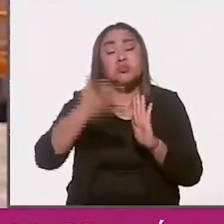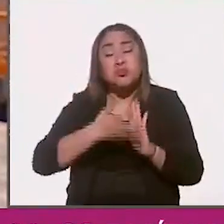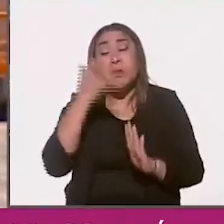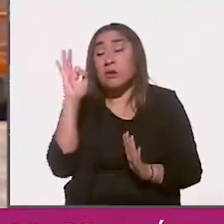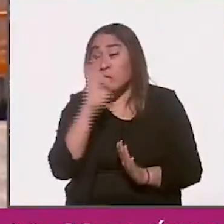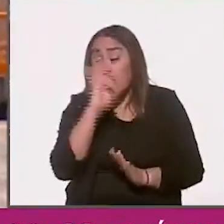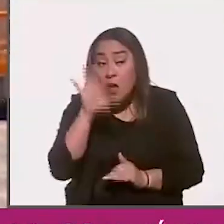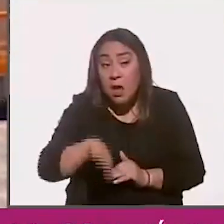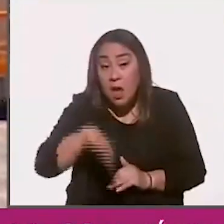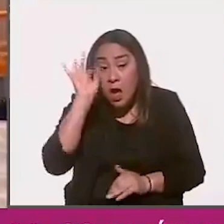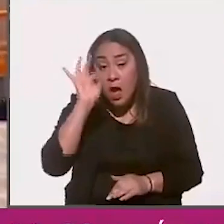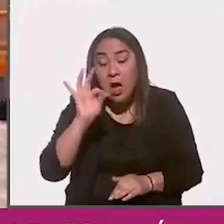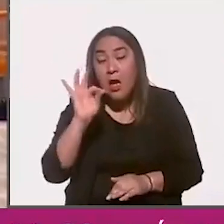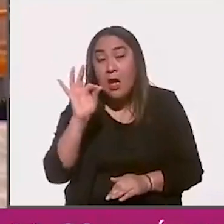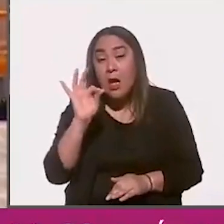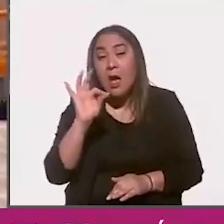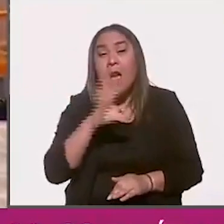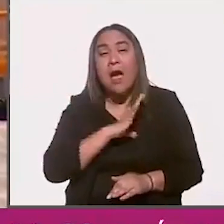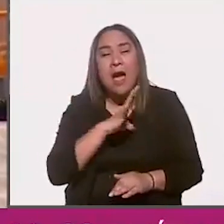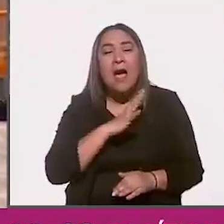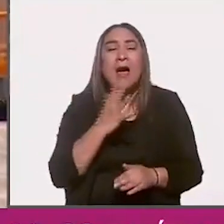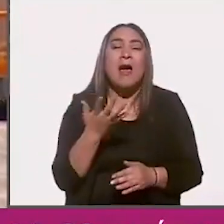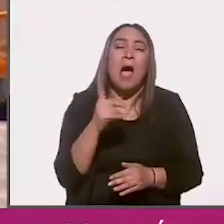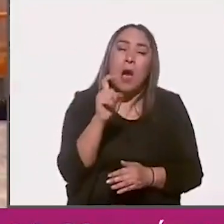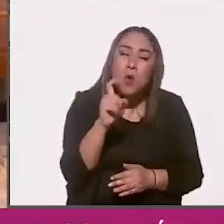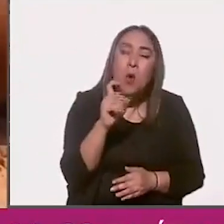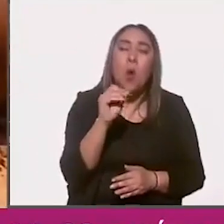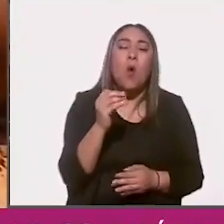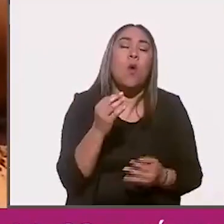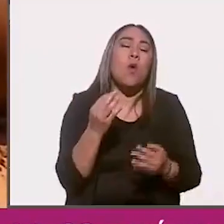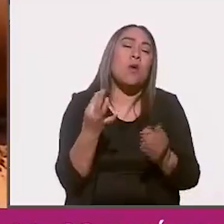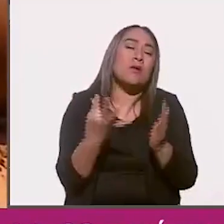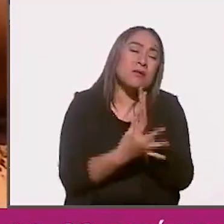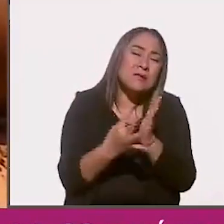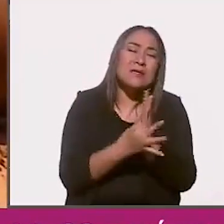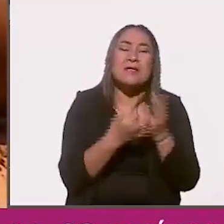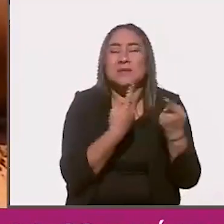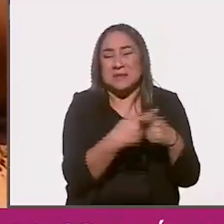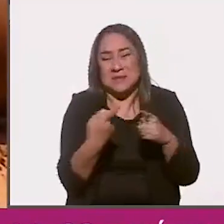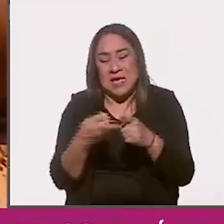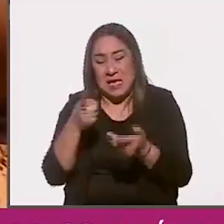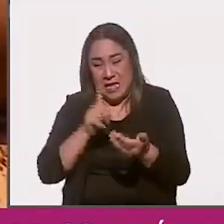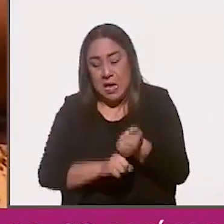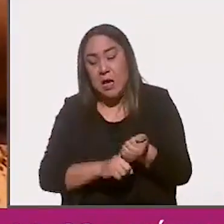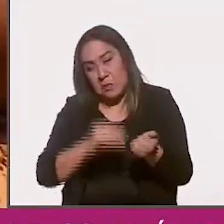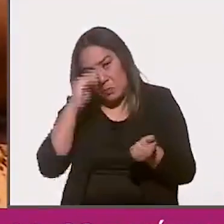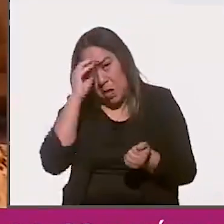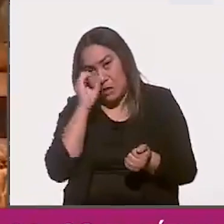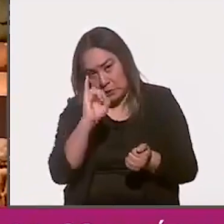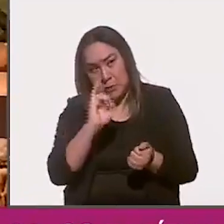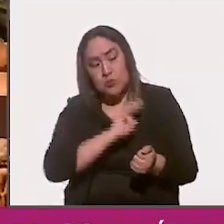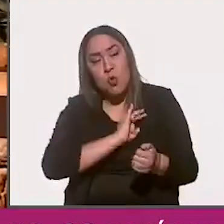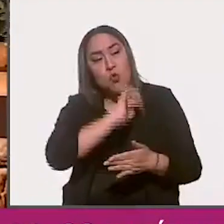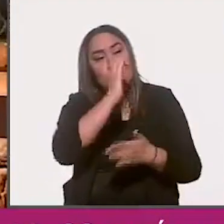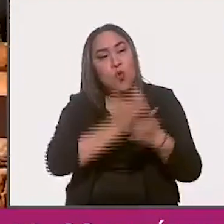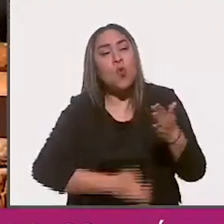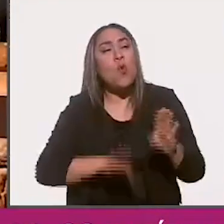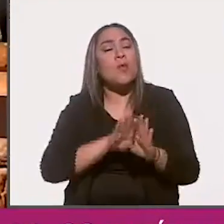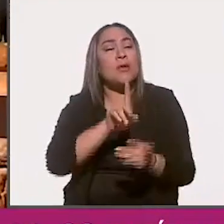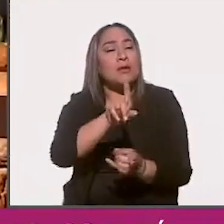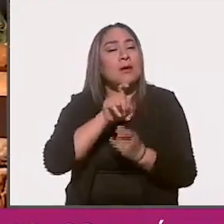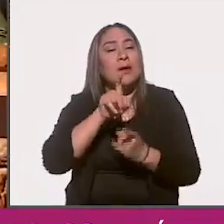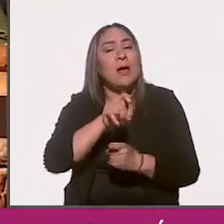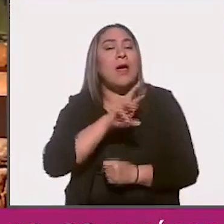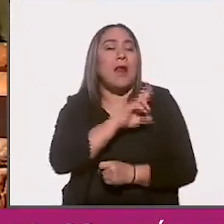hallaban mineral o algo así, iban a hacer un contrato con el ejido de rentamiento o de